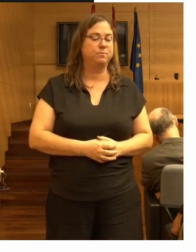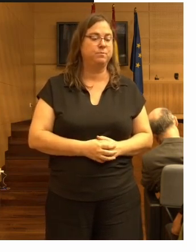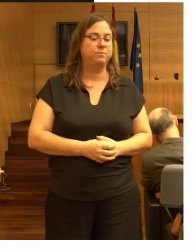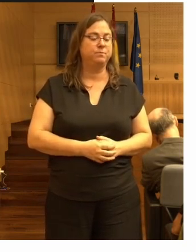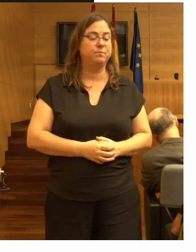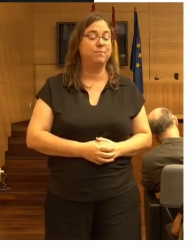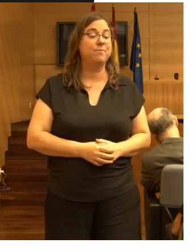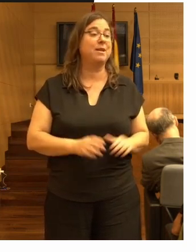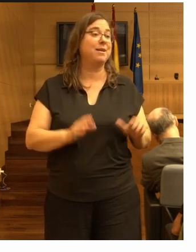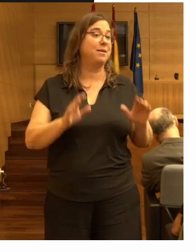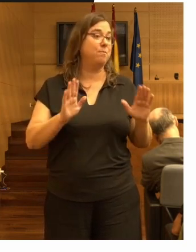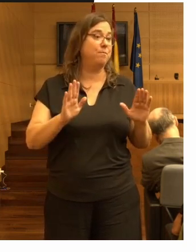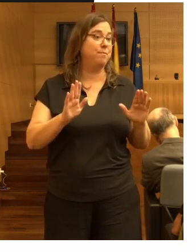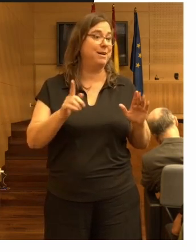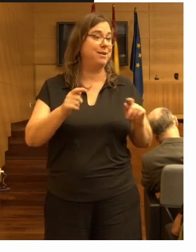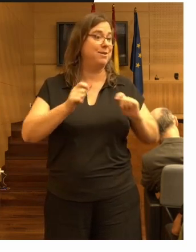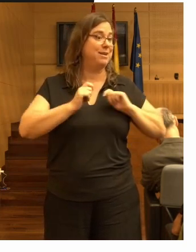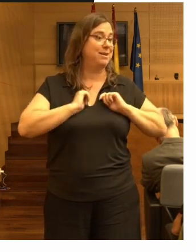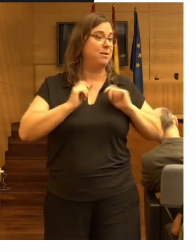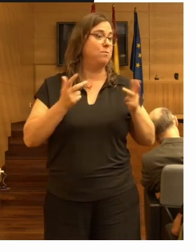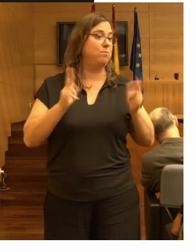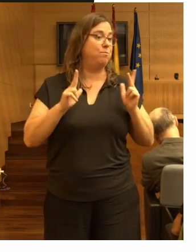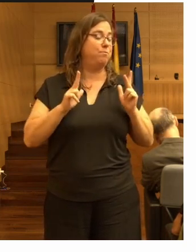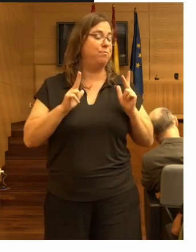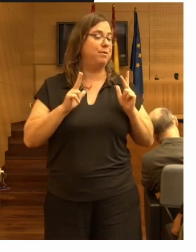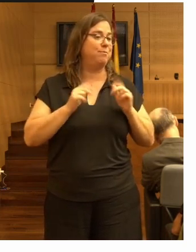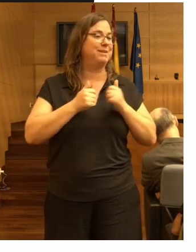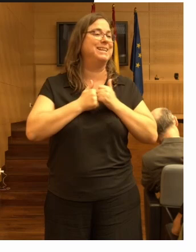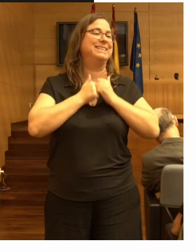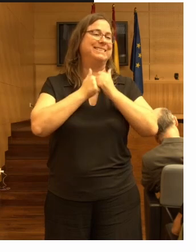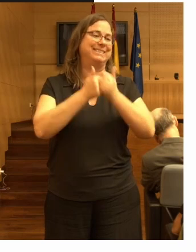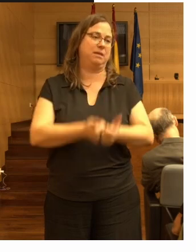pero nos permite hacer un seguimiento